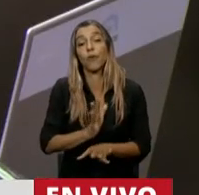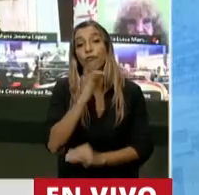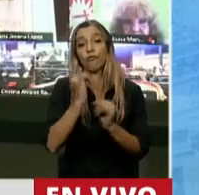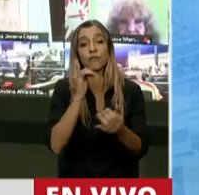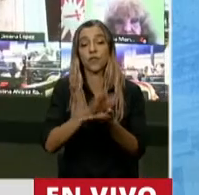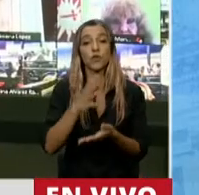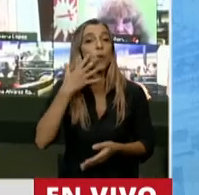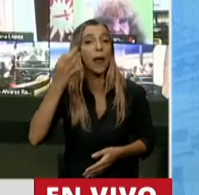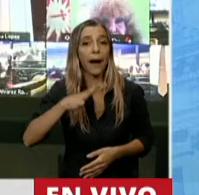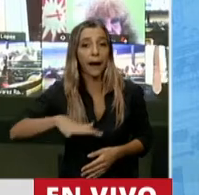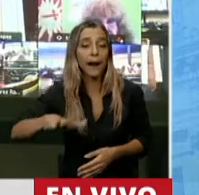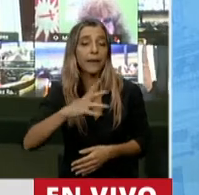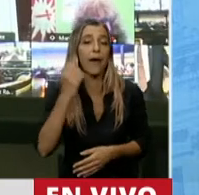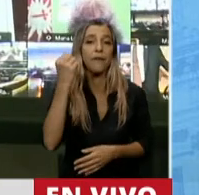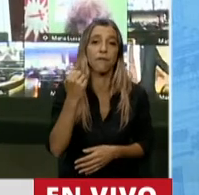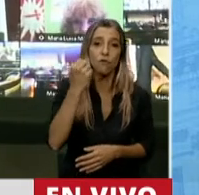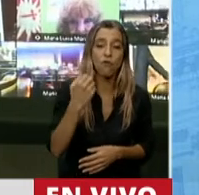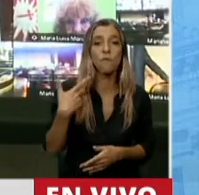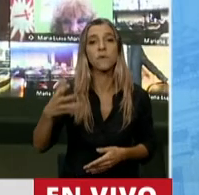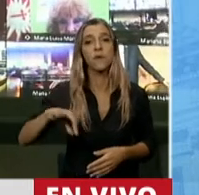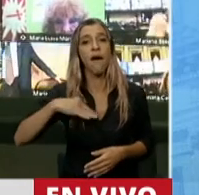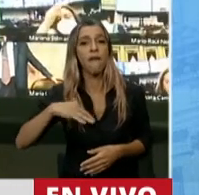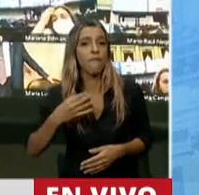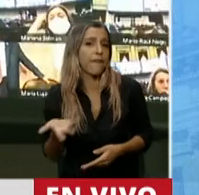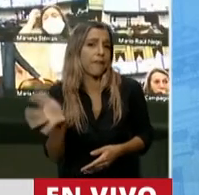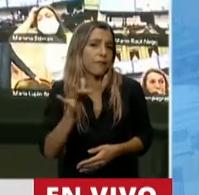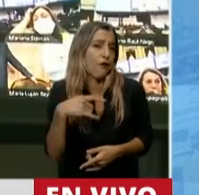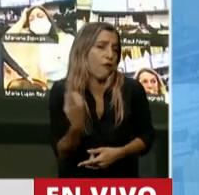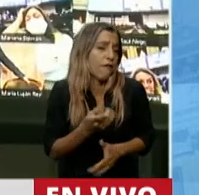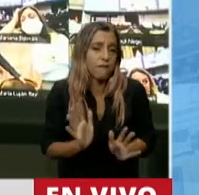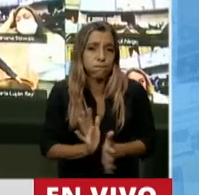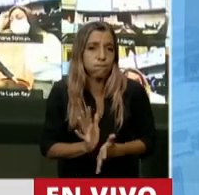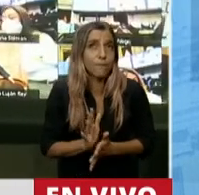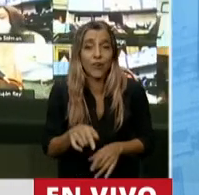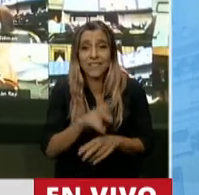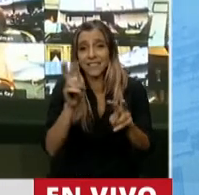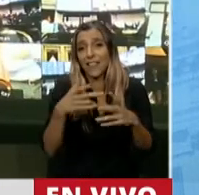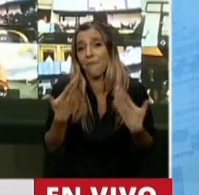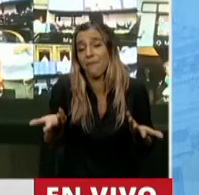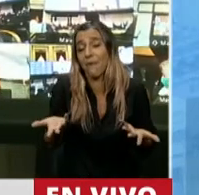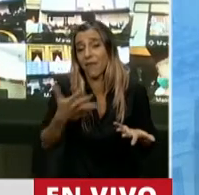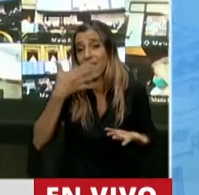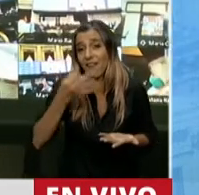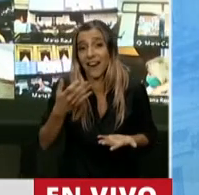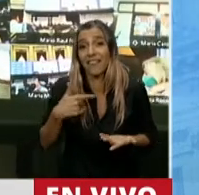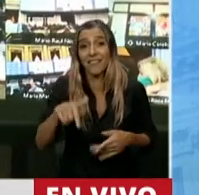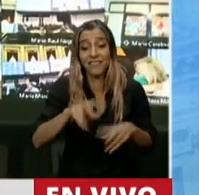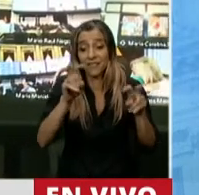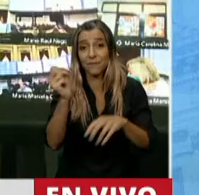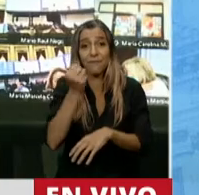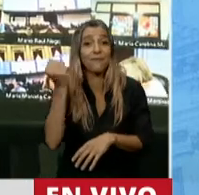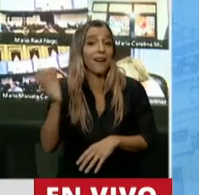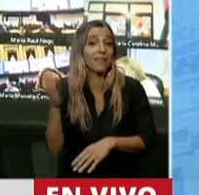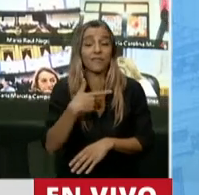de nuestra economía y de la vida cotidiana de todos nosotros, pero principalmente de todos los habitantes de este país, que es